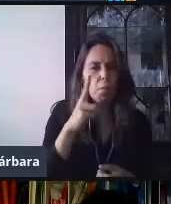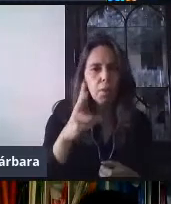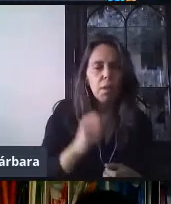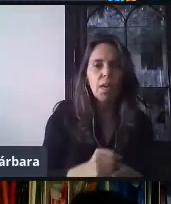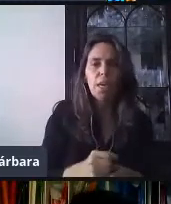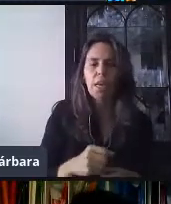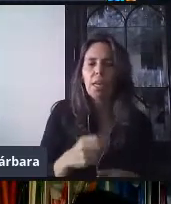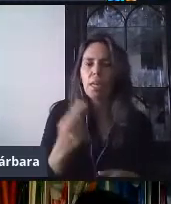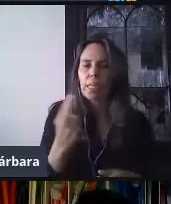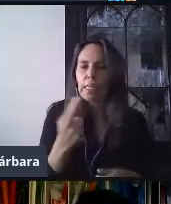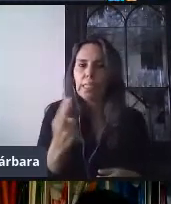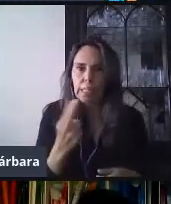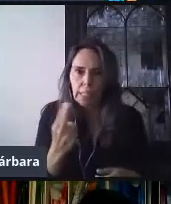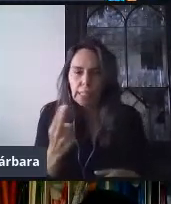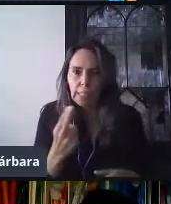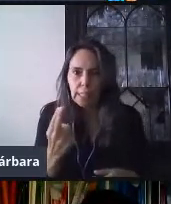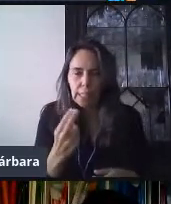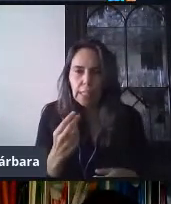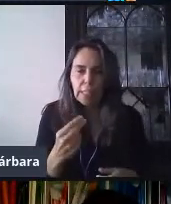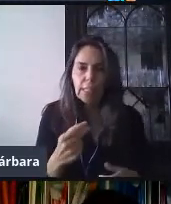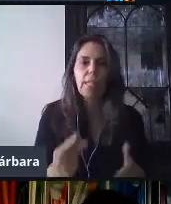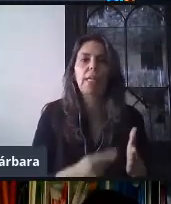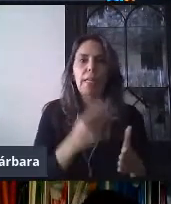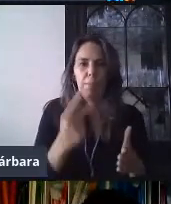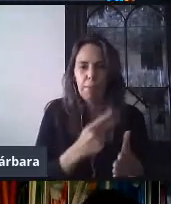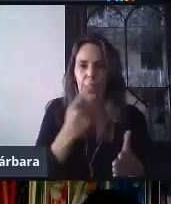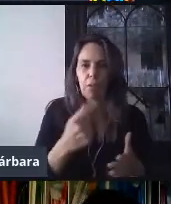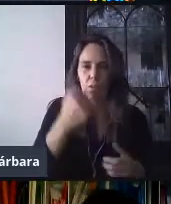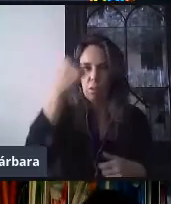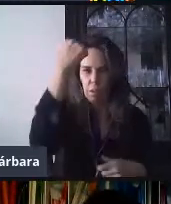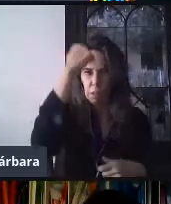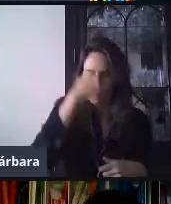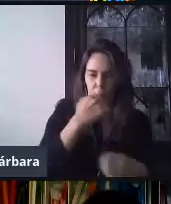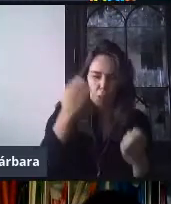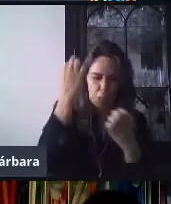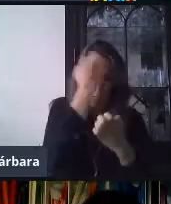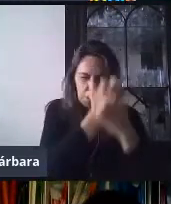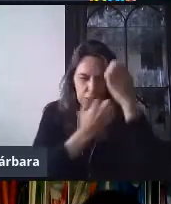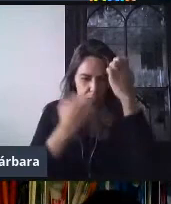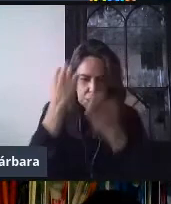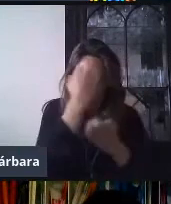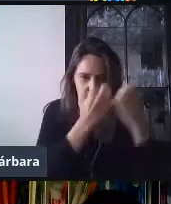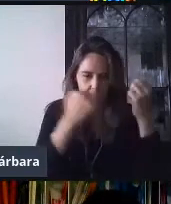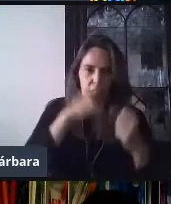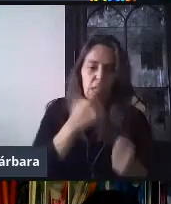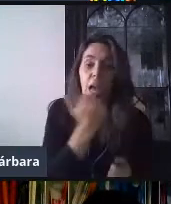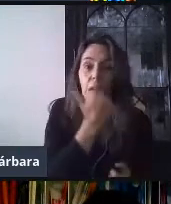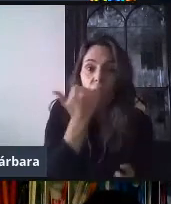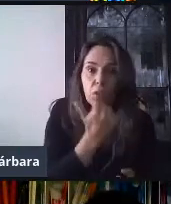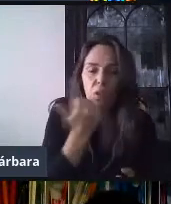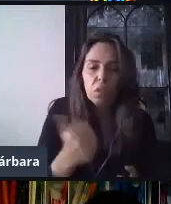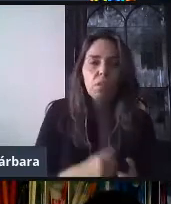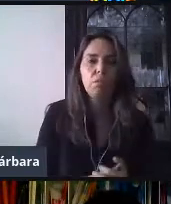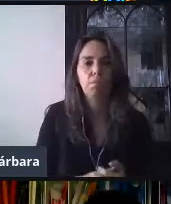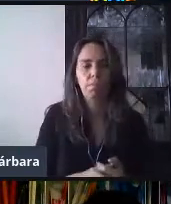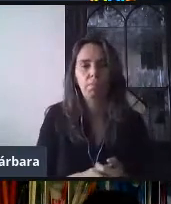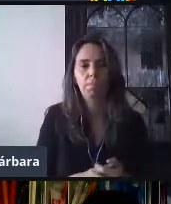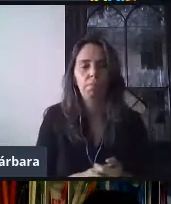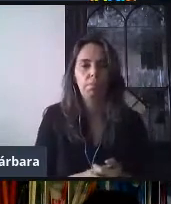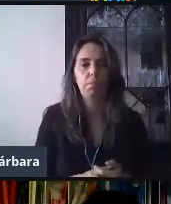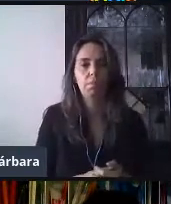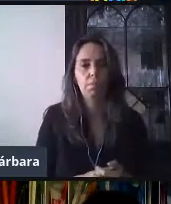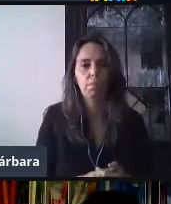porque justo tenemos esa necesidad, esa necesidad de conocer qué saberes tienen nuestros alumnos y, pues, también tener